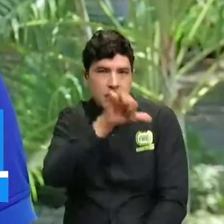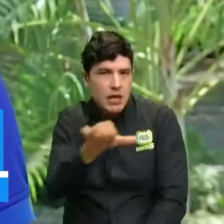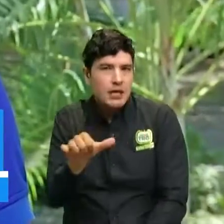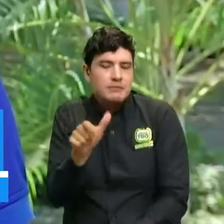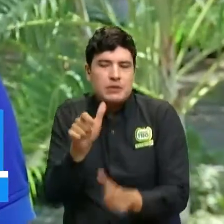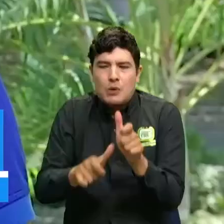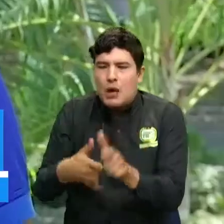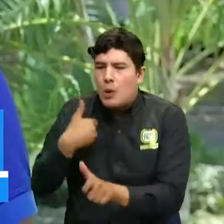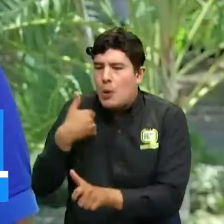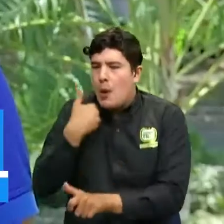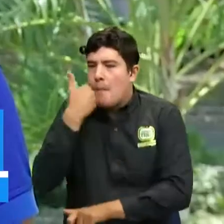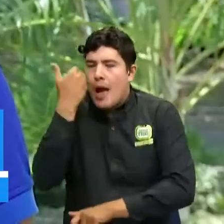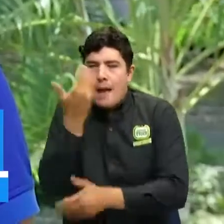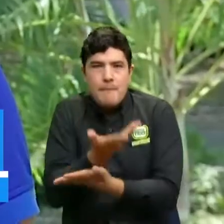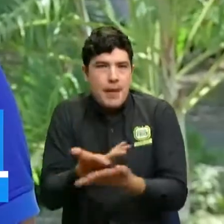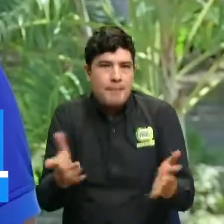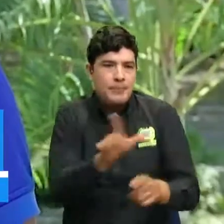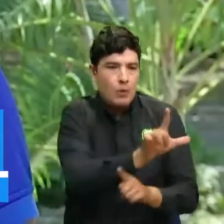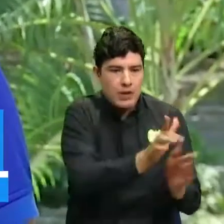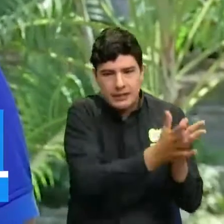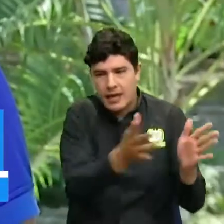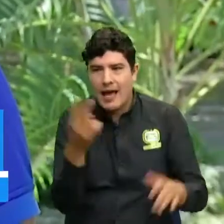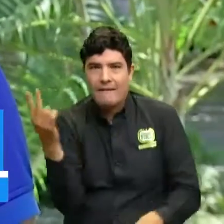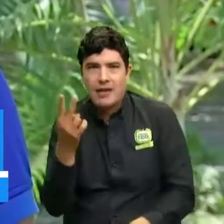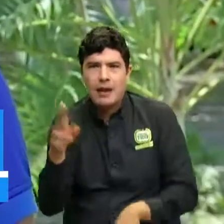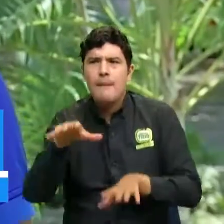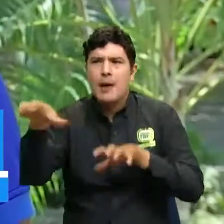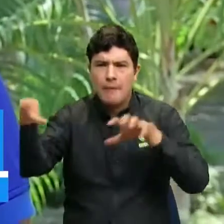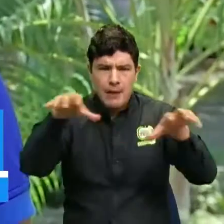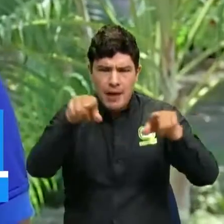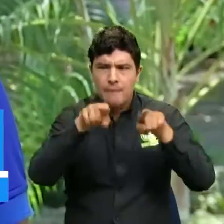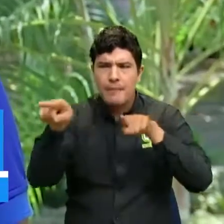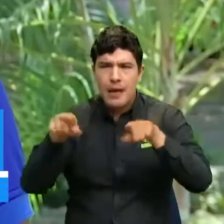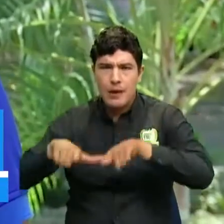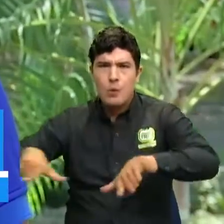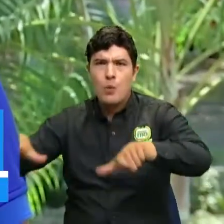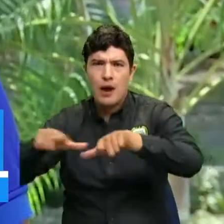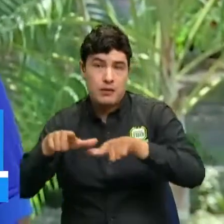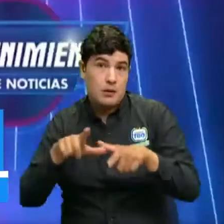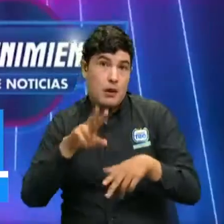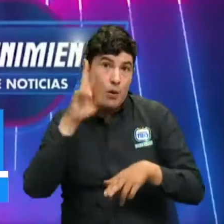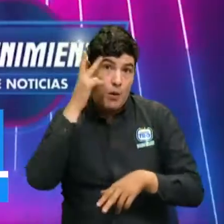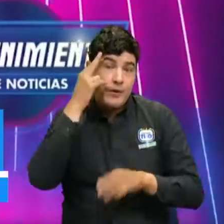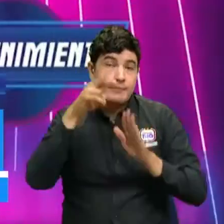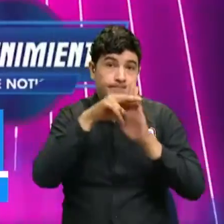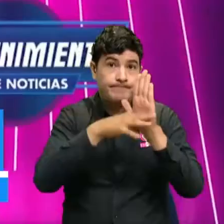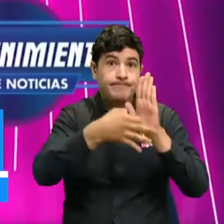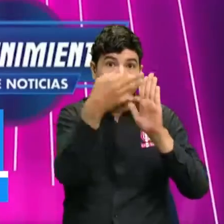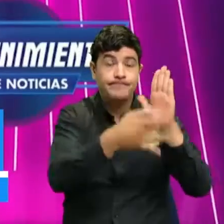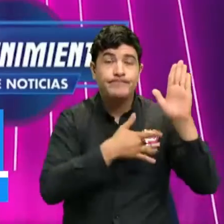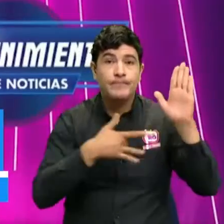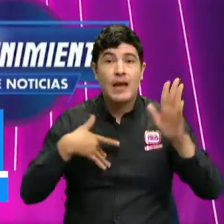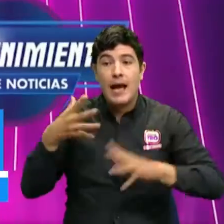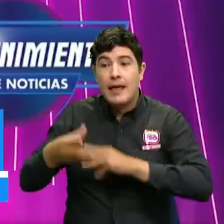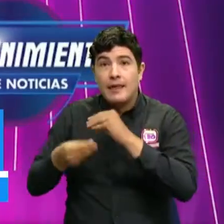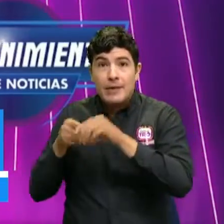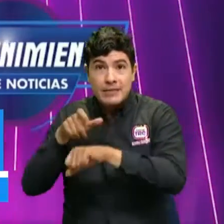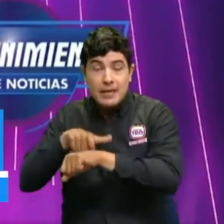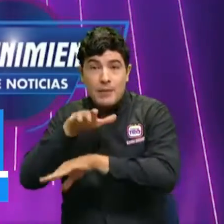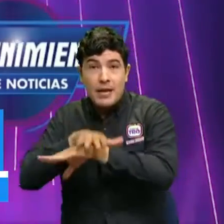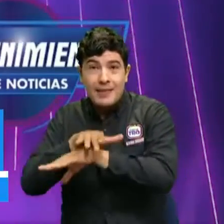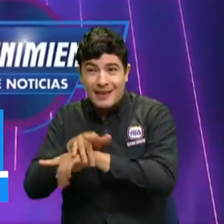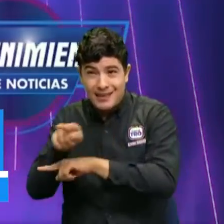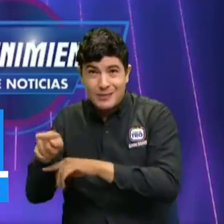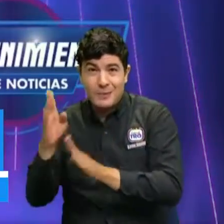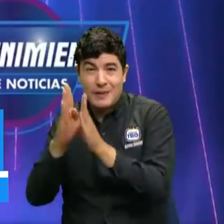semana de lunes a viernes, en diferentes lugares con todos los protocolos de bioseguridad. Y en las tardes en las bibliotecas rurales de